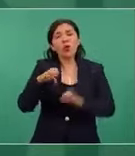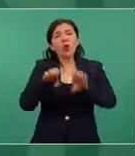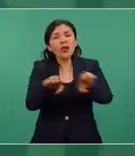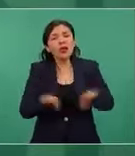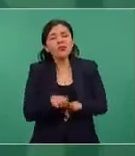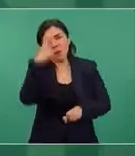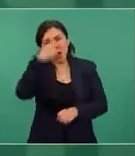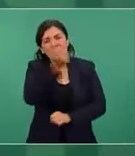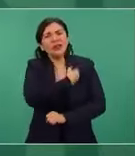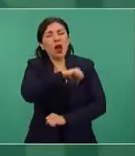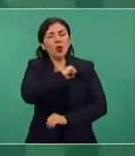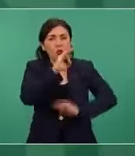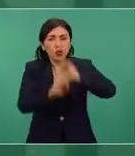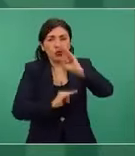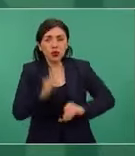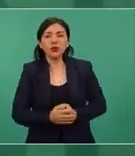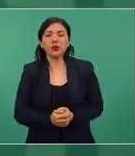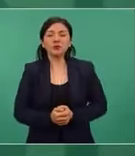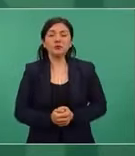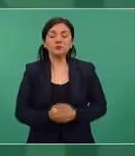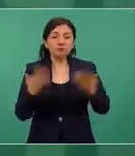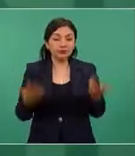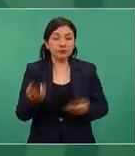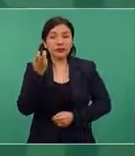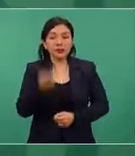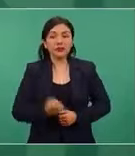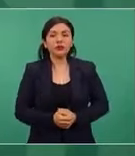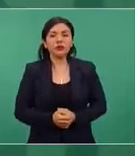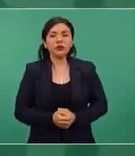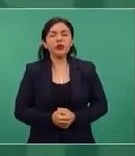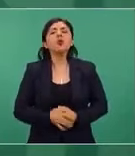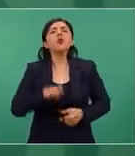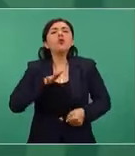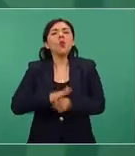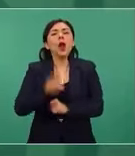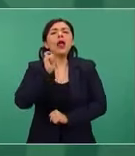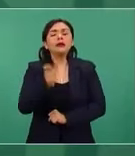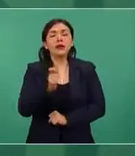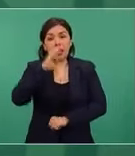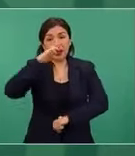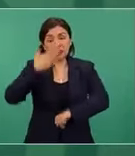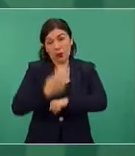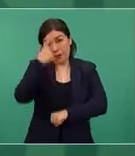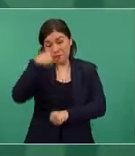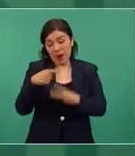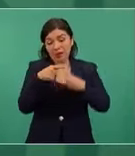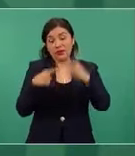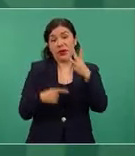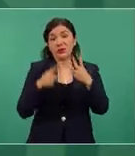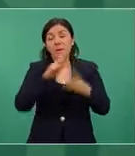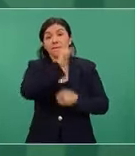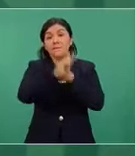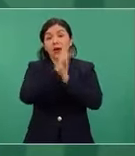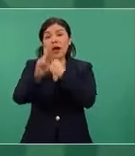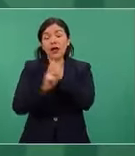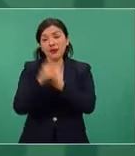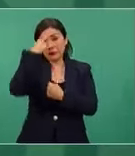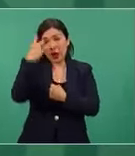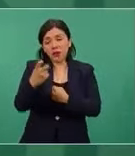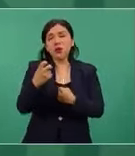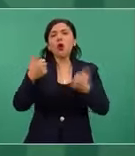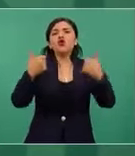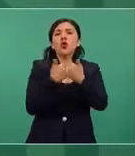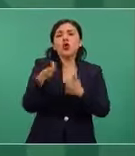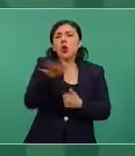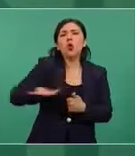médico. Bueno, ¿y cuáles son las responsabilidades de los países, de los tres países, respecto al resto del